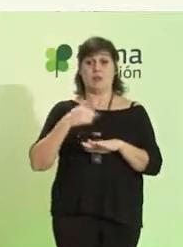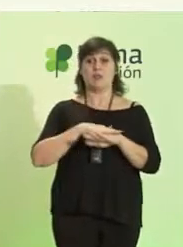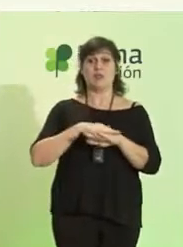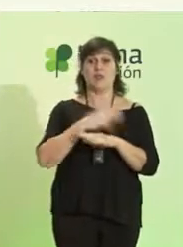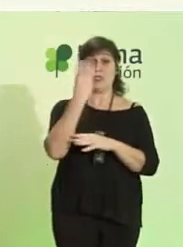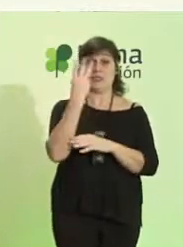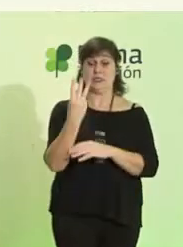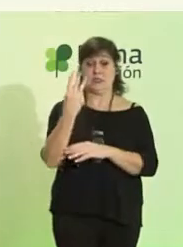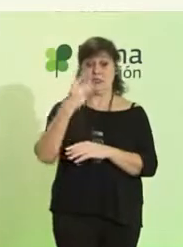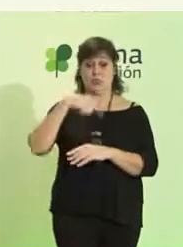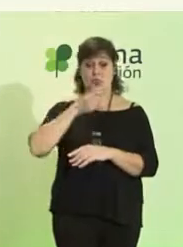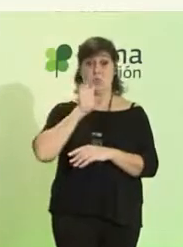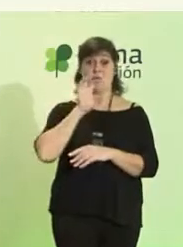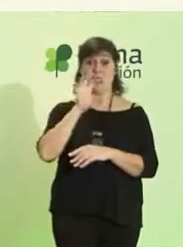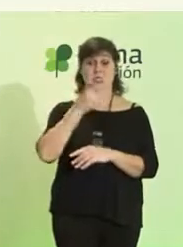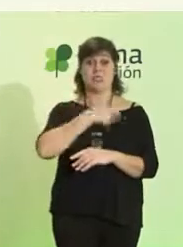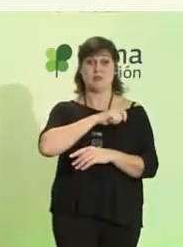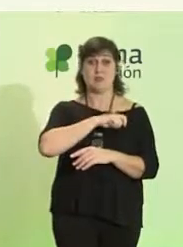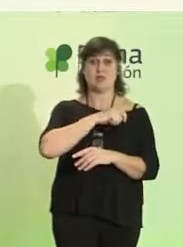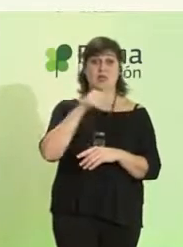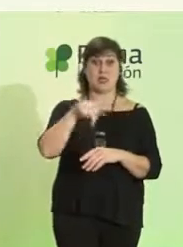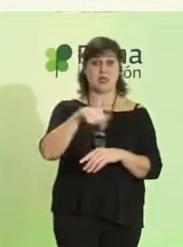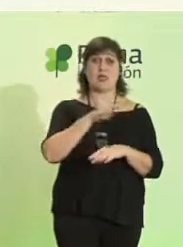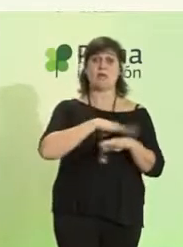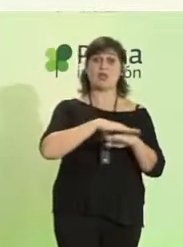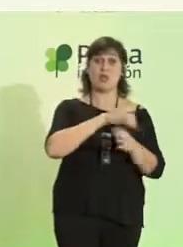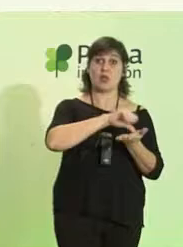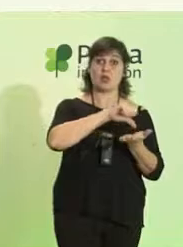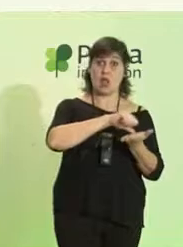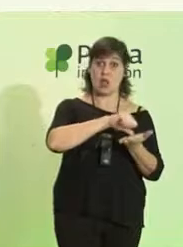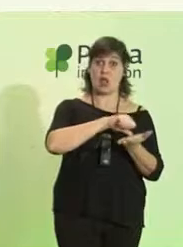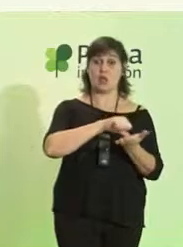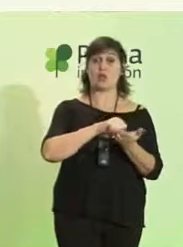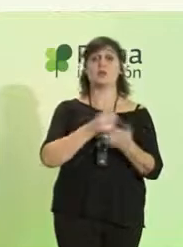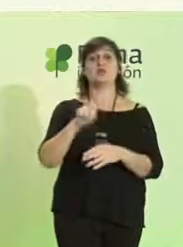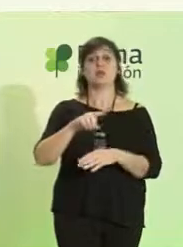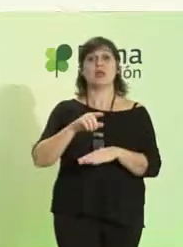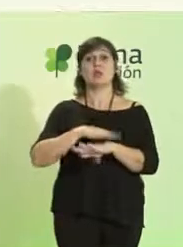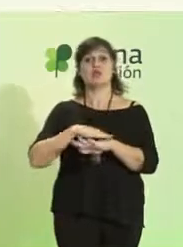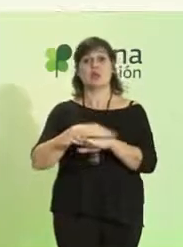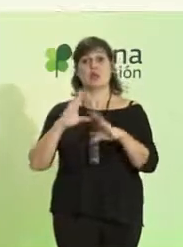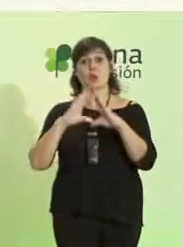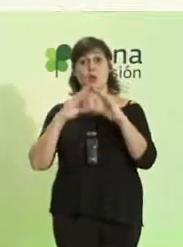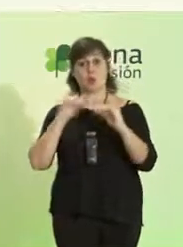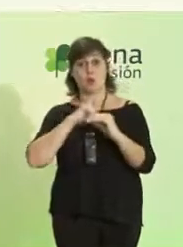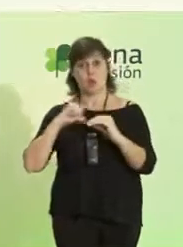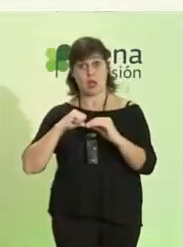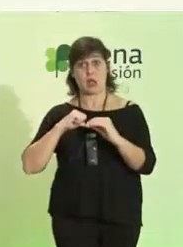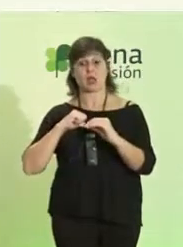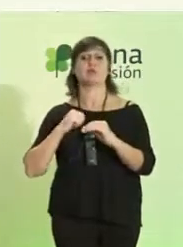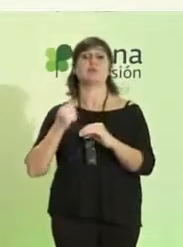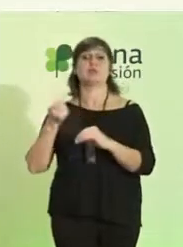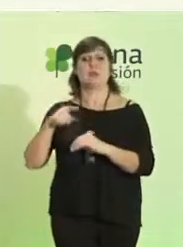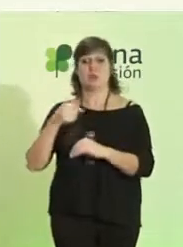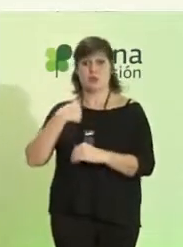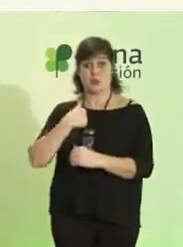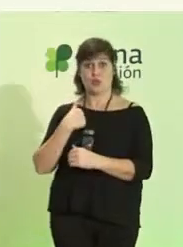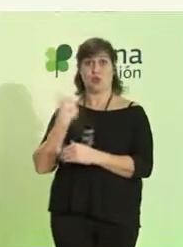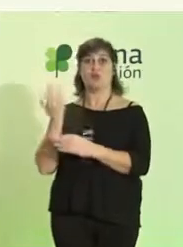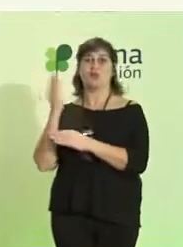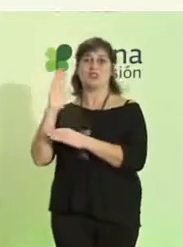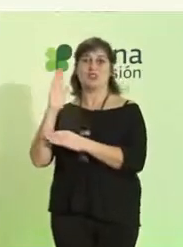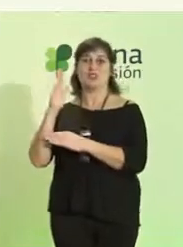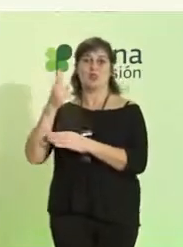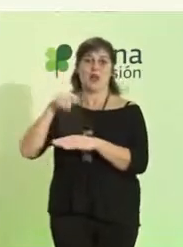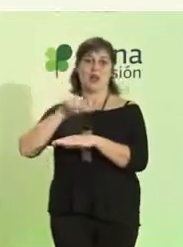en nuestro país, en España. Tenemos a la Administración Central, tenemos a la Administración Autonómica y este que os habla, que representa a la